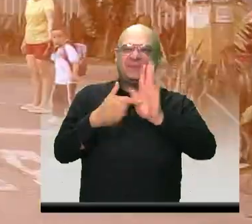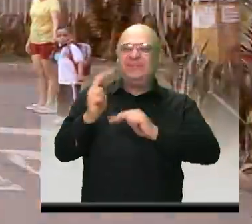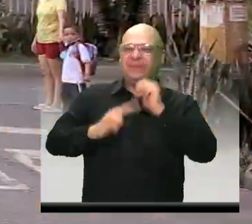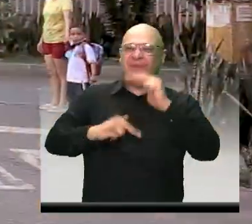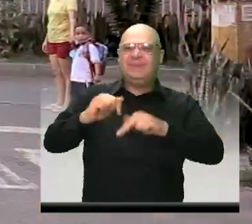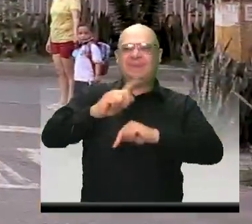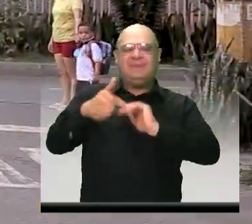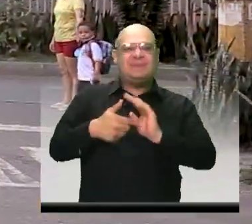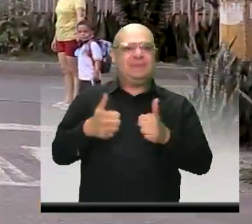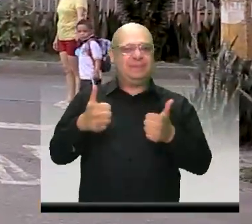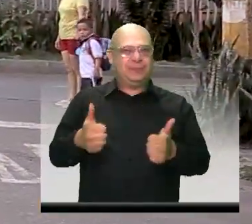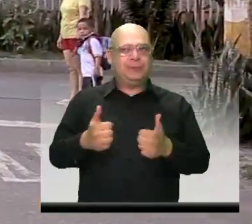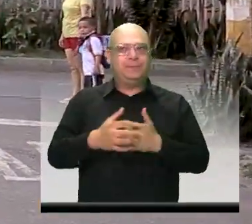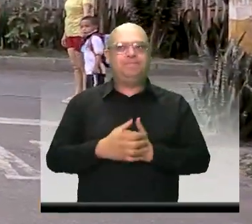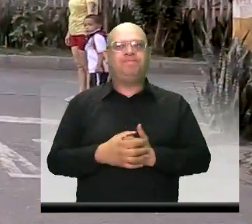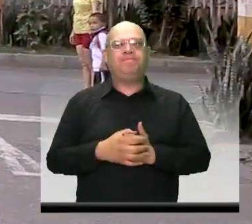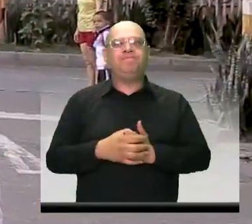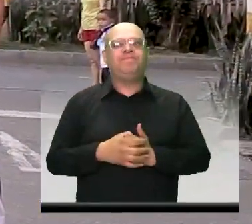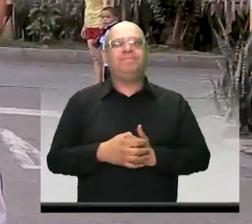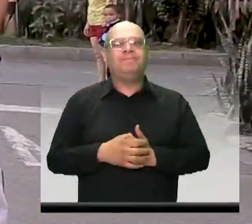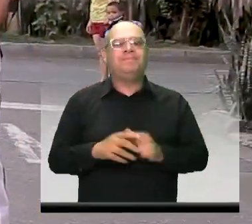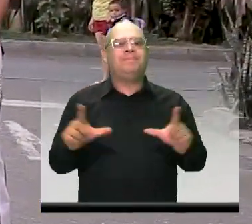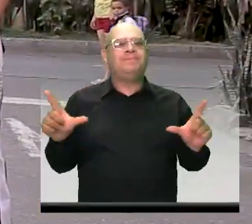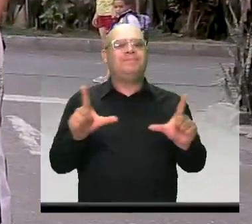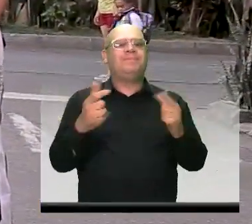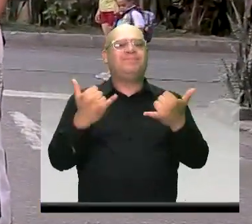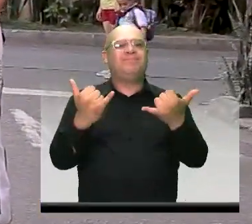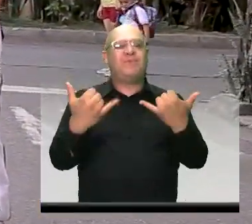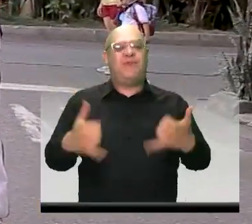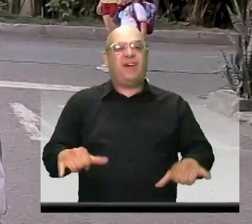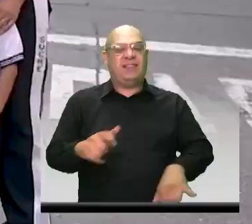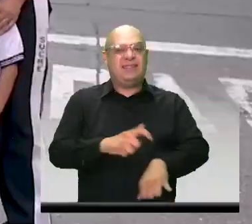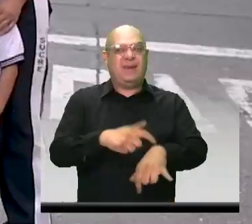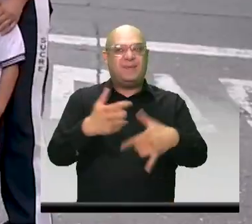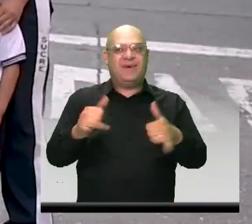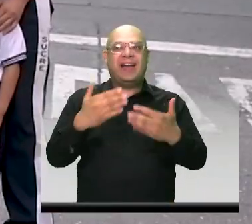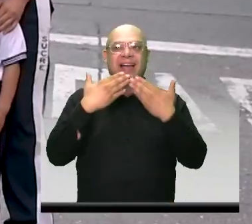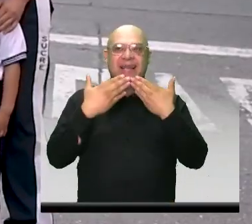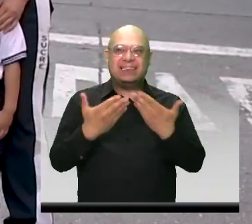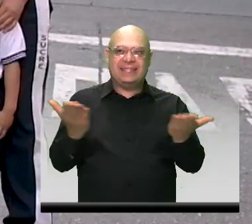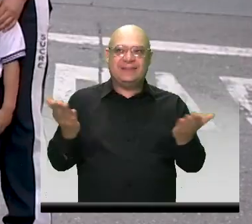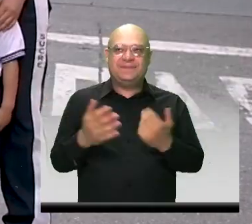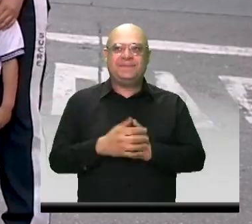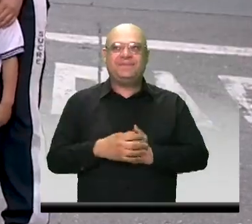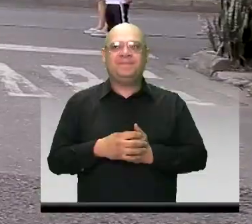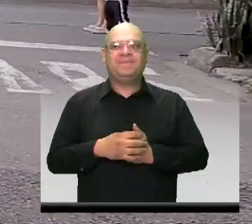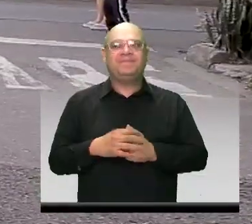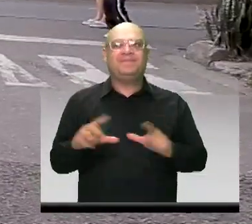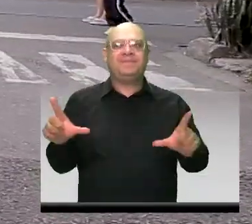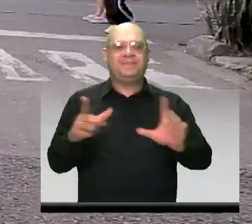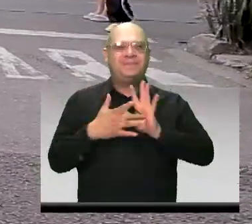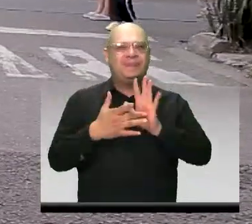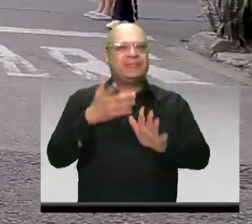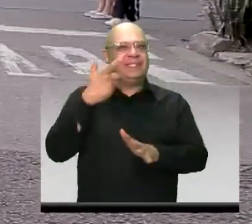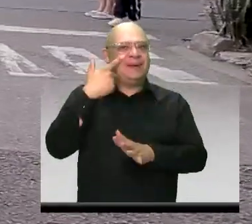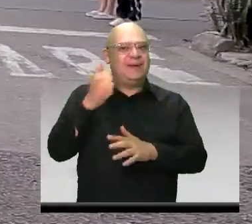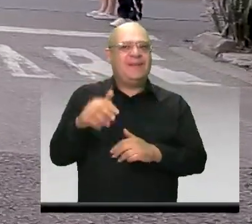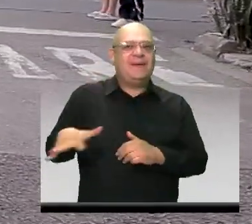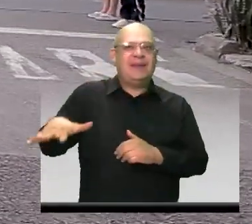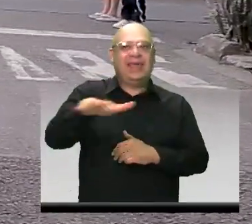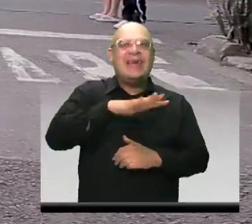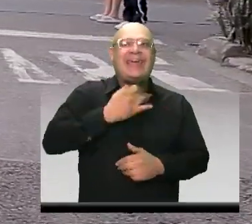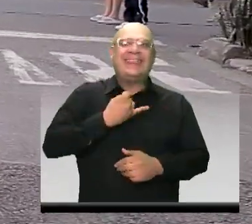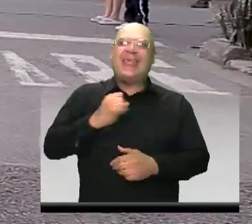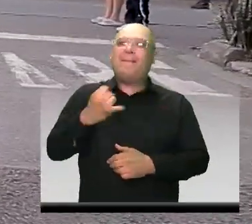Bueno, alcalde, el tiempo en televisión es muy corto, pero gracias por ese espacio. Un espacio hermoso, aquí feliz en los barrios de La Independencia,